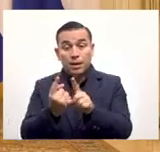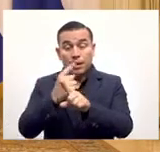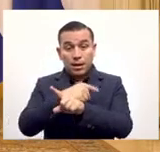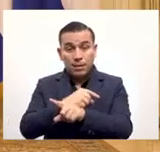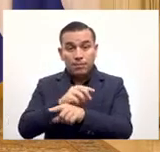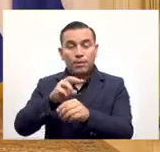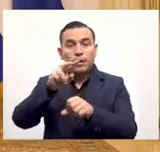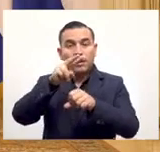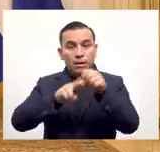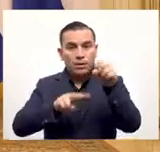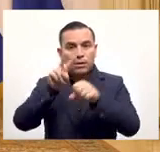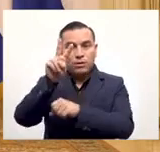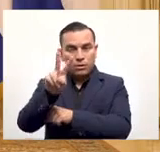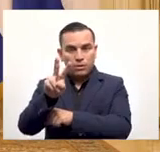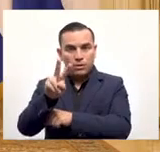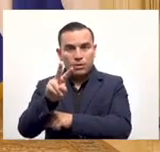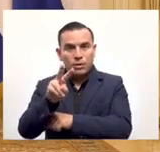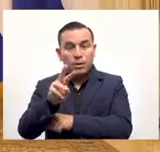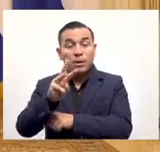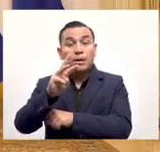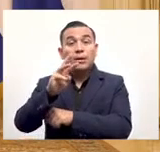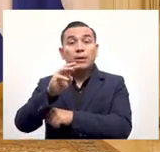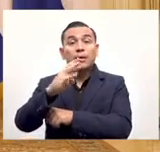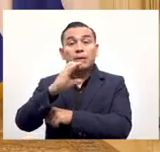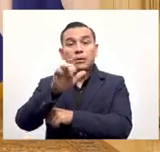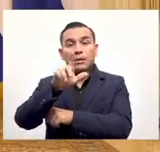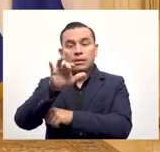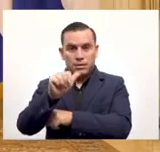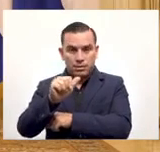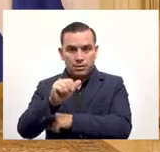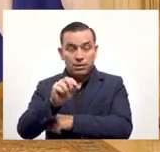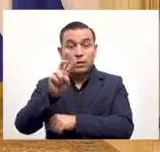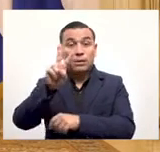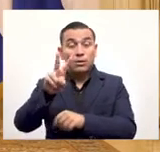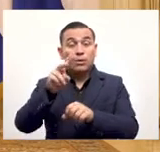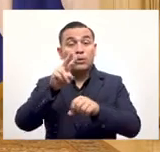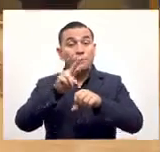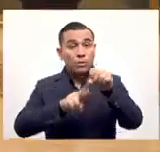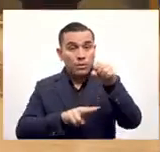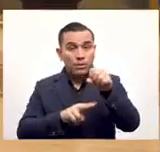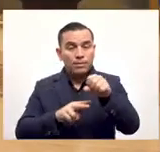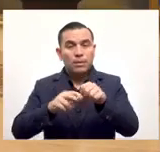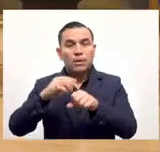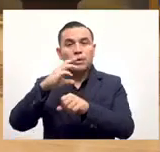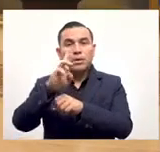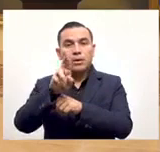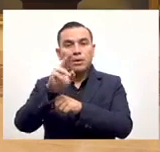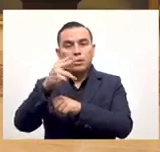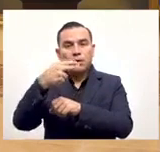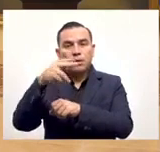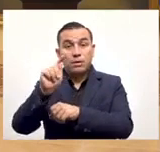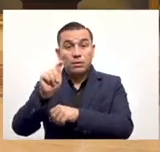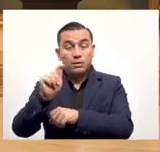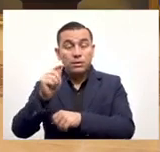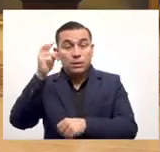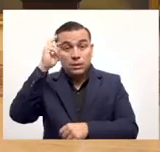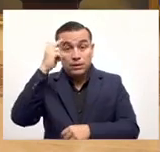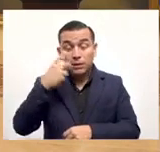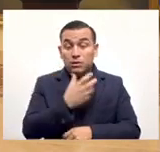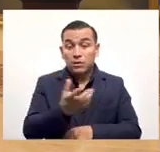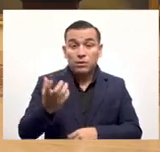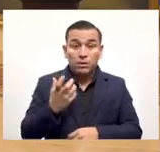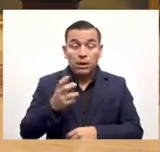dos dólares para Miguel se convirtieron en dos dólares para Cecilia se convirtieron en dos dólares para Ruth y entonces de esa manera dinamizamos la